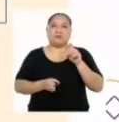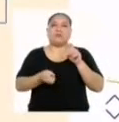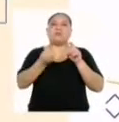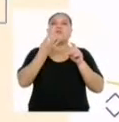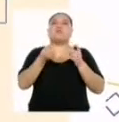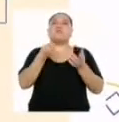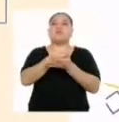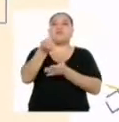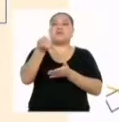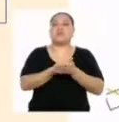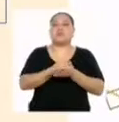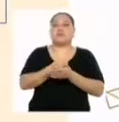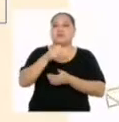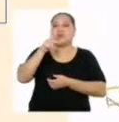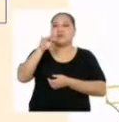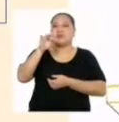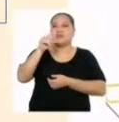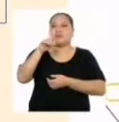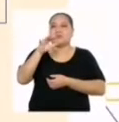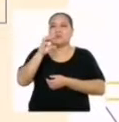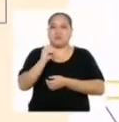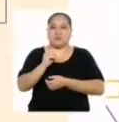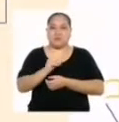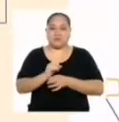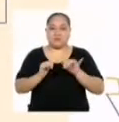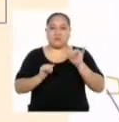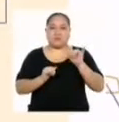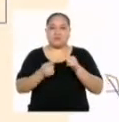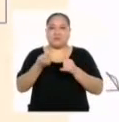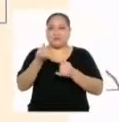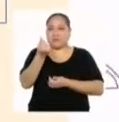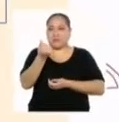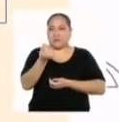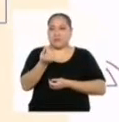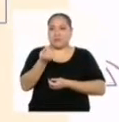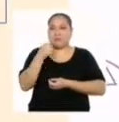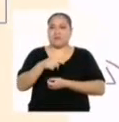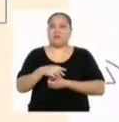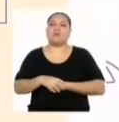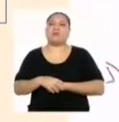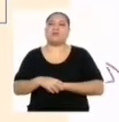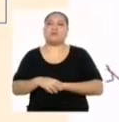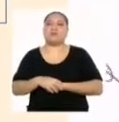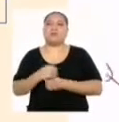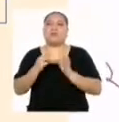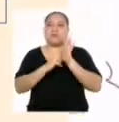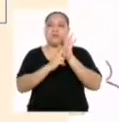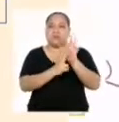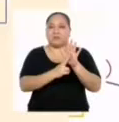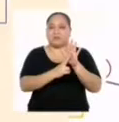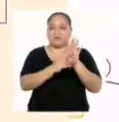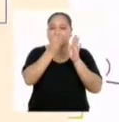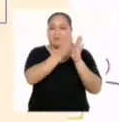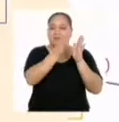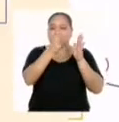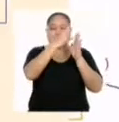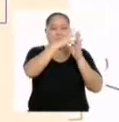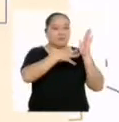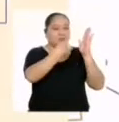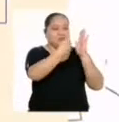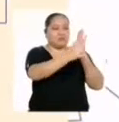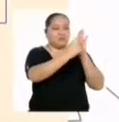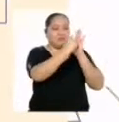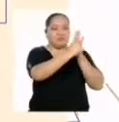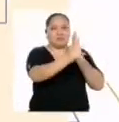en kilogramos que se compra mientras Y es el pago en soles por esa compra. Representamos la función mediante una